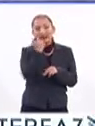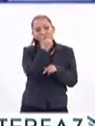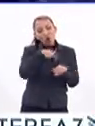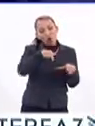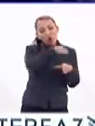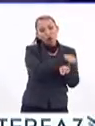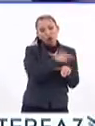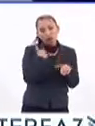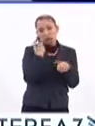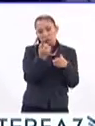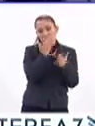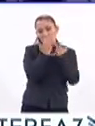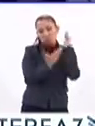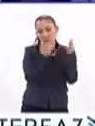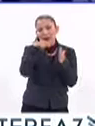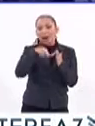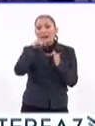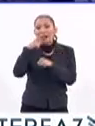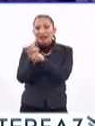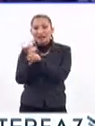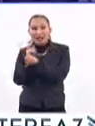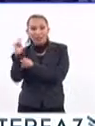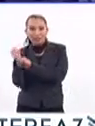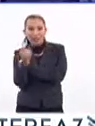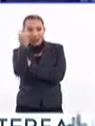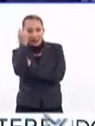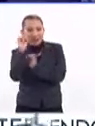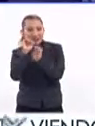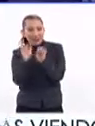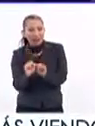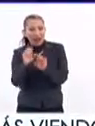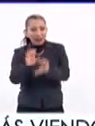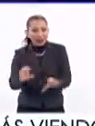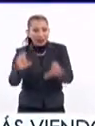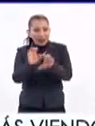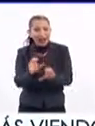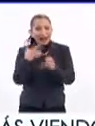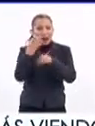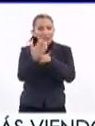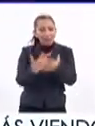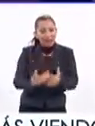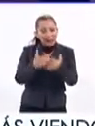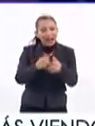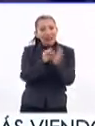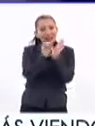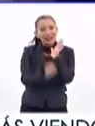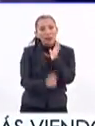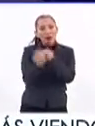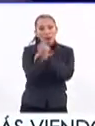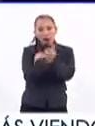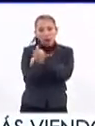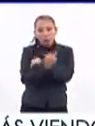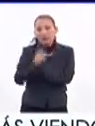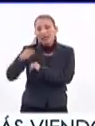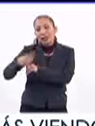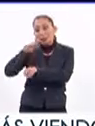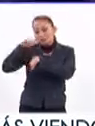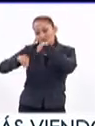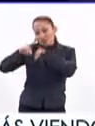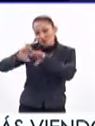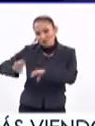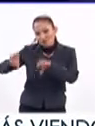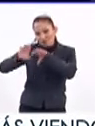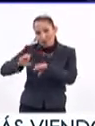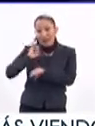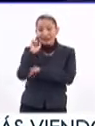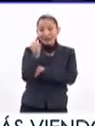estudiantes del tronco común, así como de las carreras técnicas en sistemas digitales, en máquinas con sistemas automatizados y en programación.